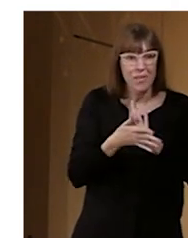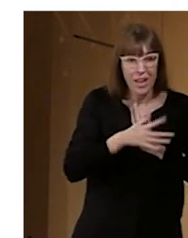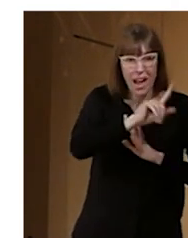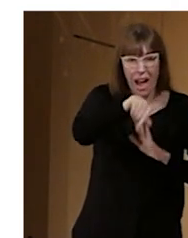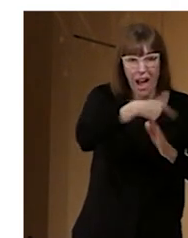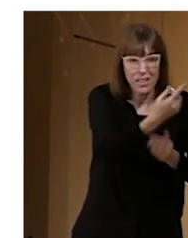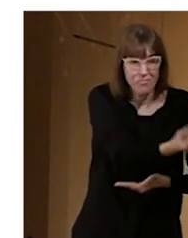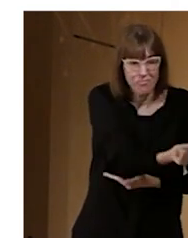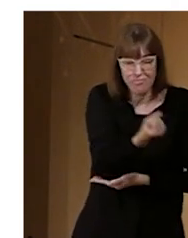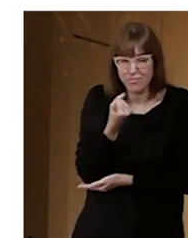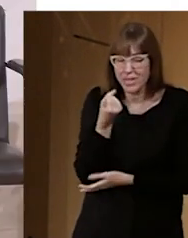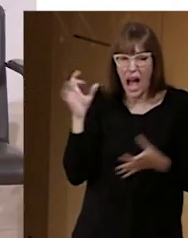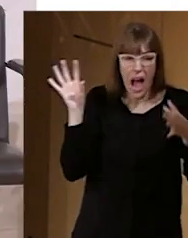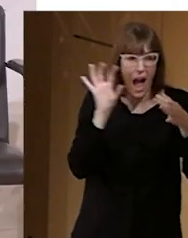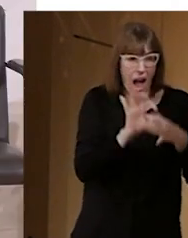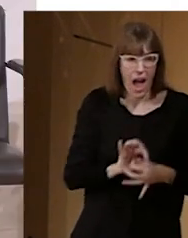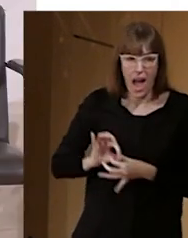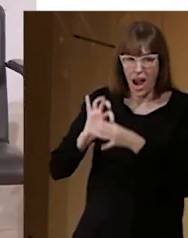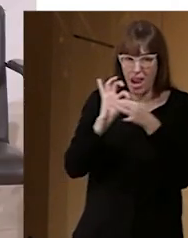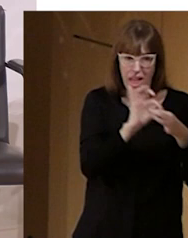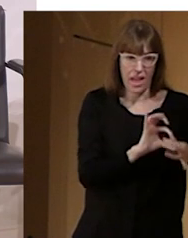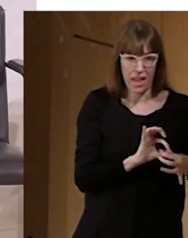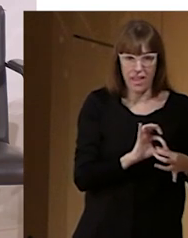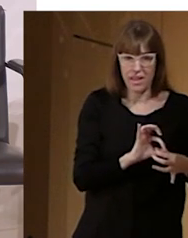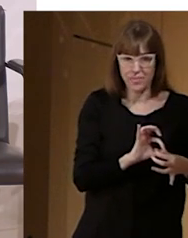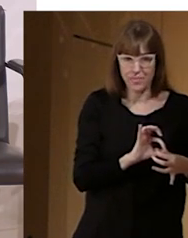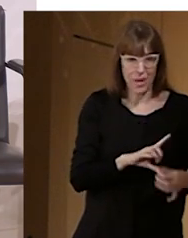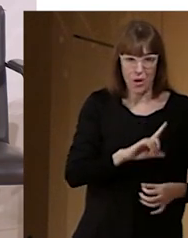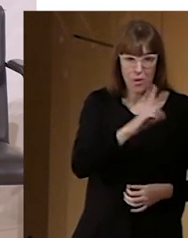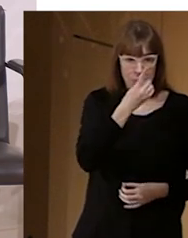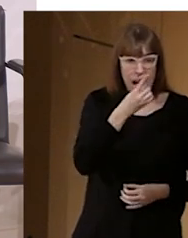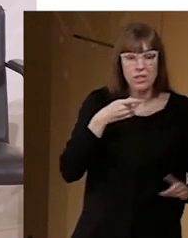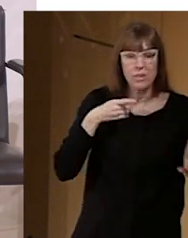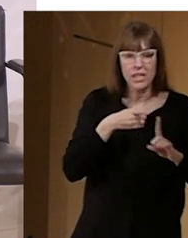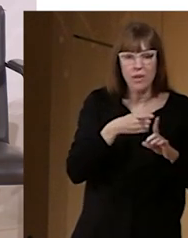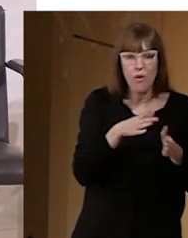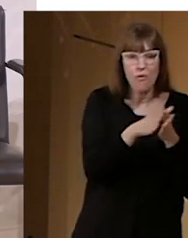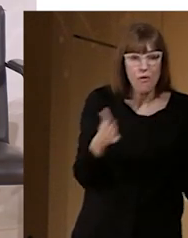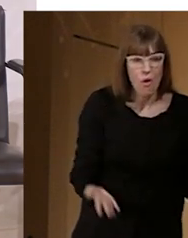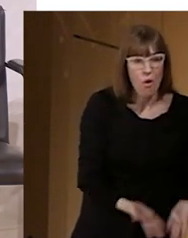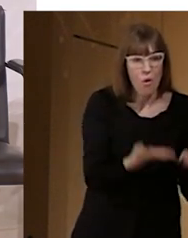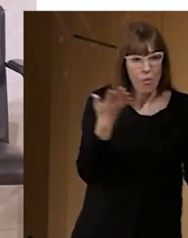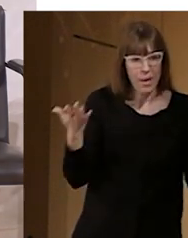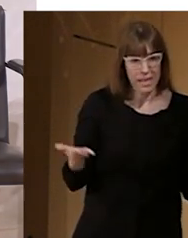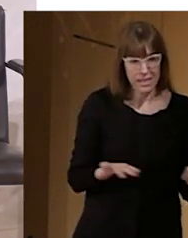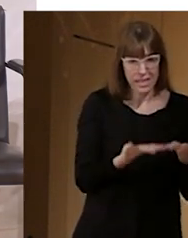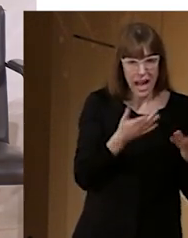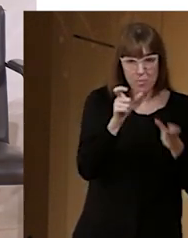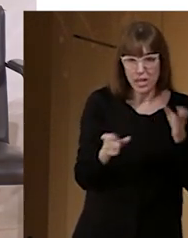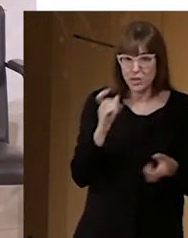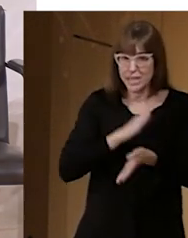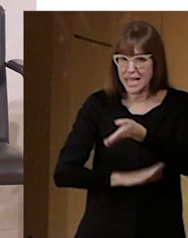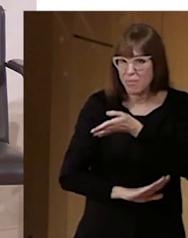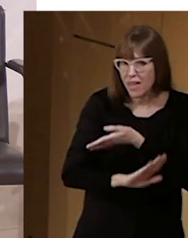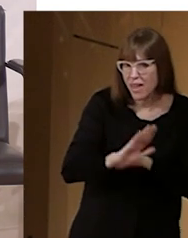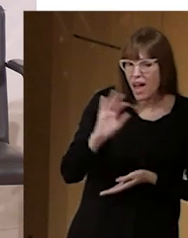Son nuestras alidadas en esta labor de fomentar y aumentar la participación de las personas con